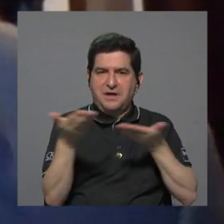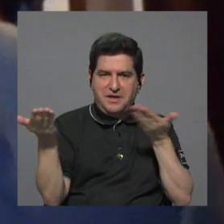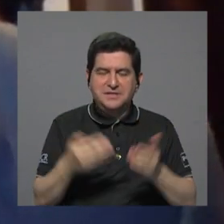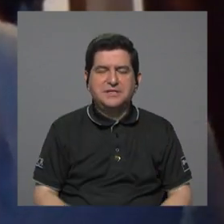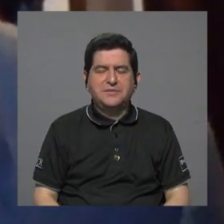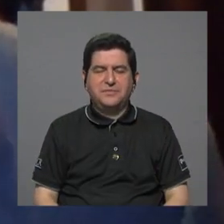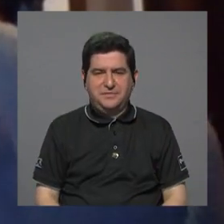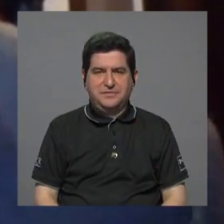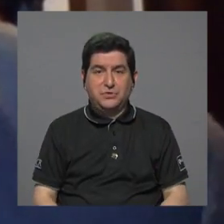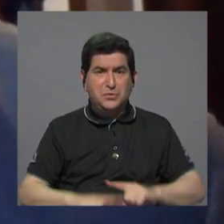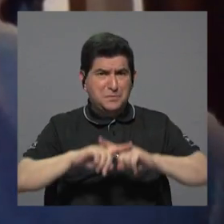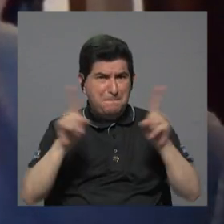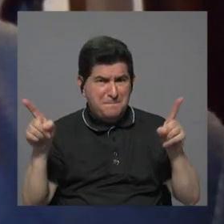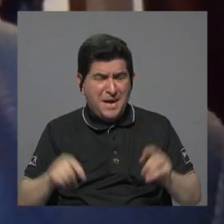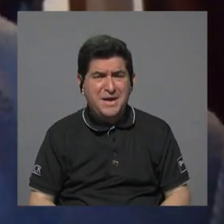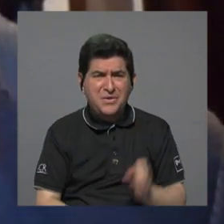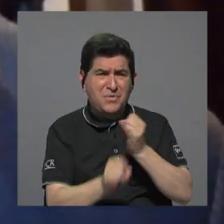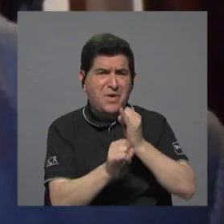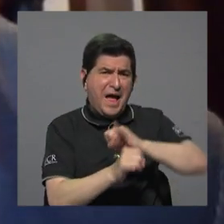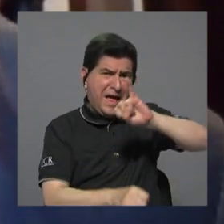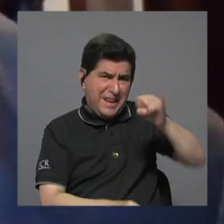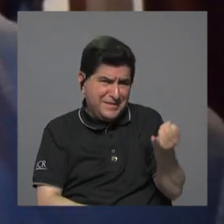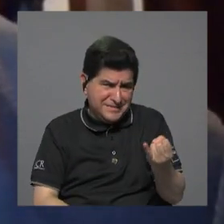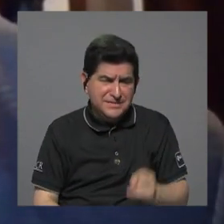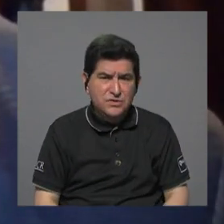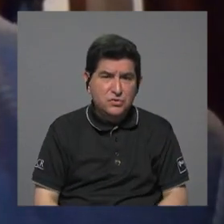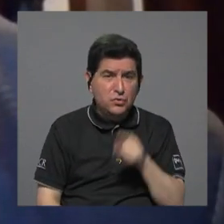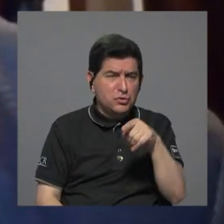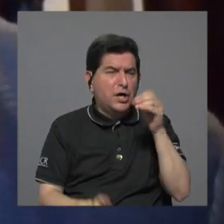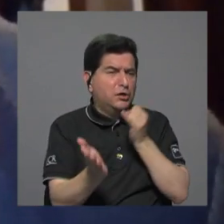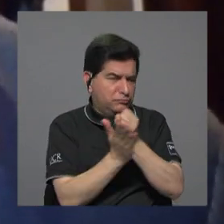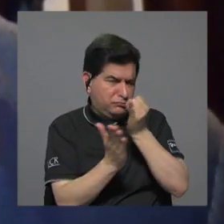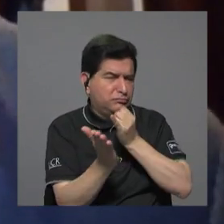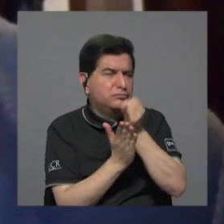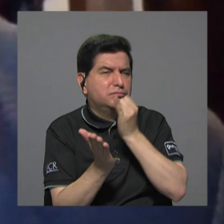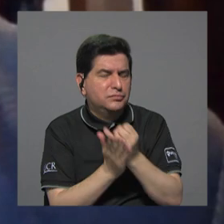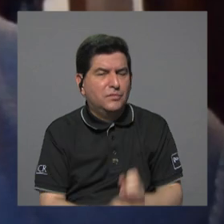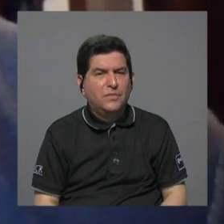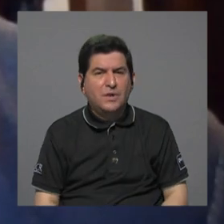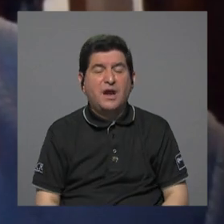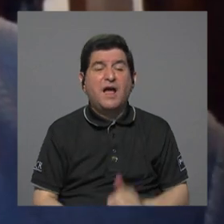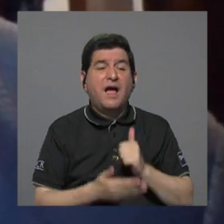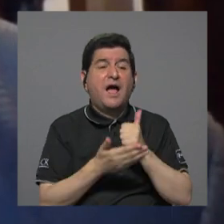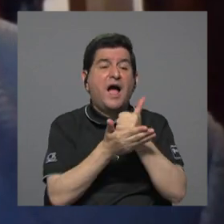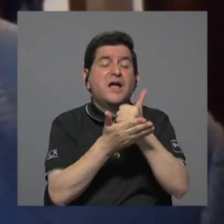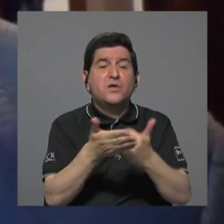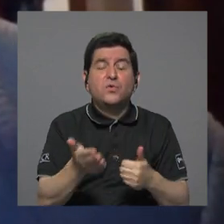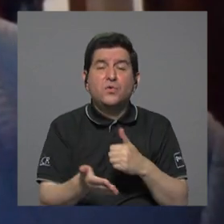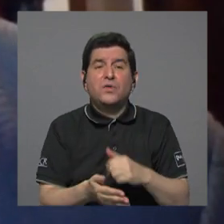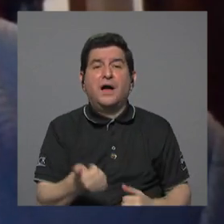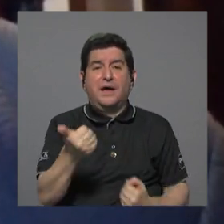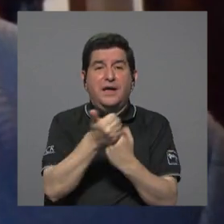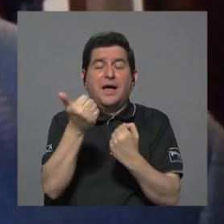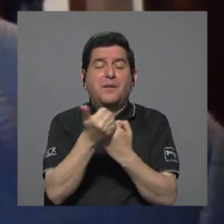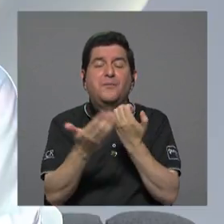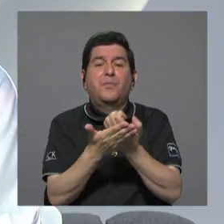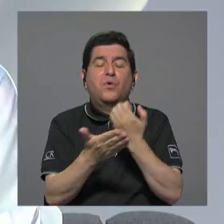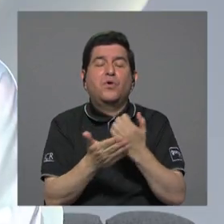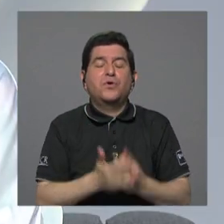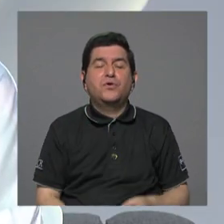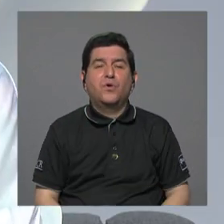se les presta pero a Japdeva Japdeva si usted investiga subvenciona los cruceros que llegan